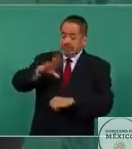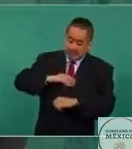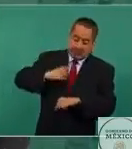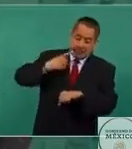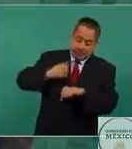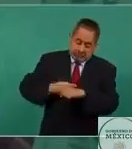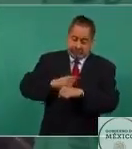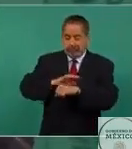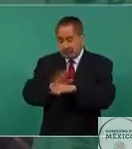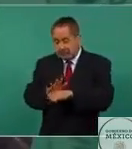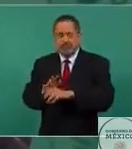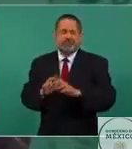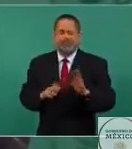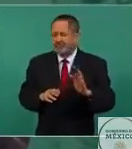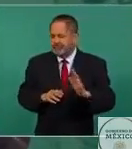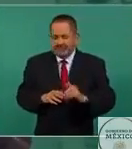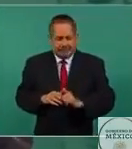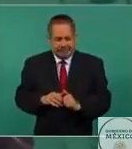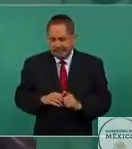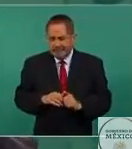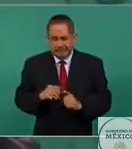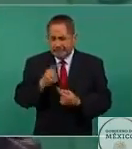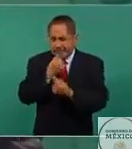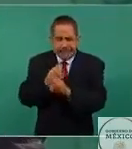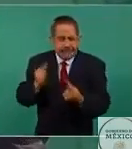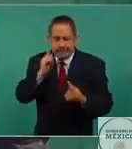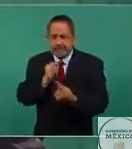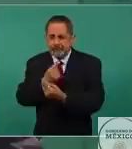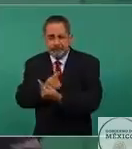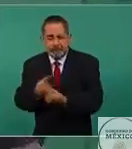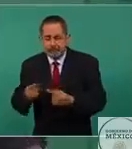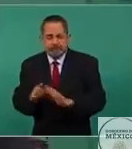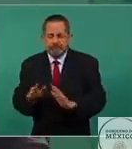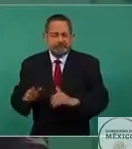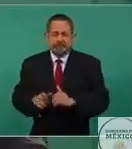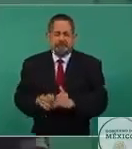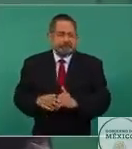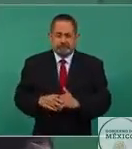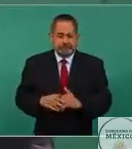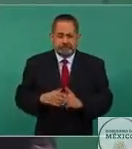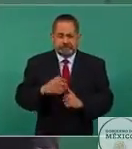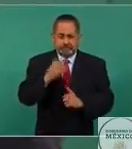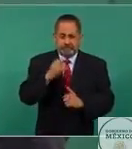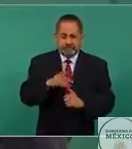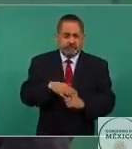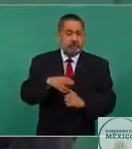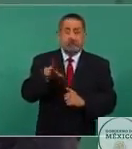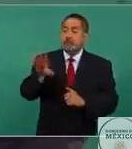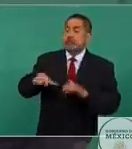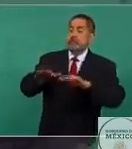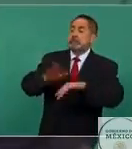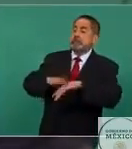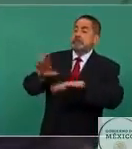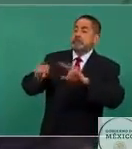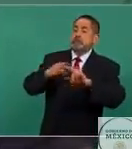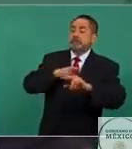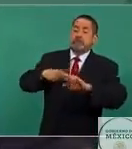enfermar las niñas, los niños, y que por eso no había que regresar.